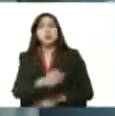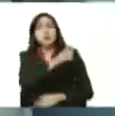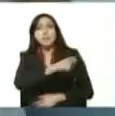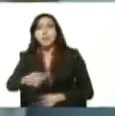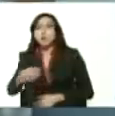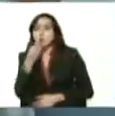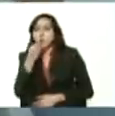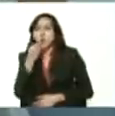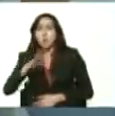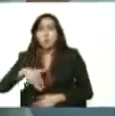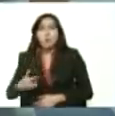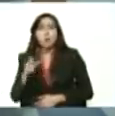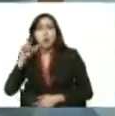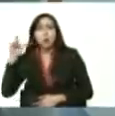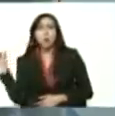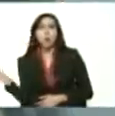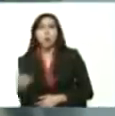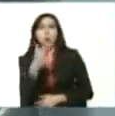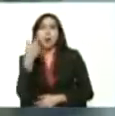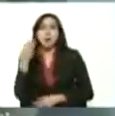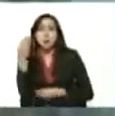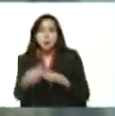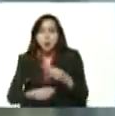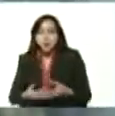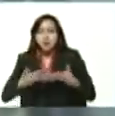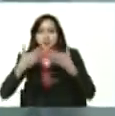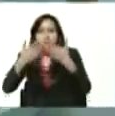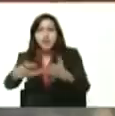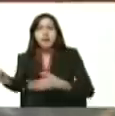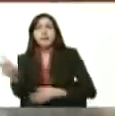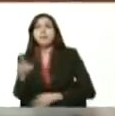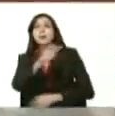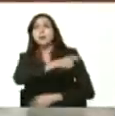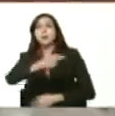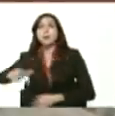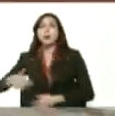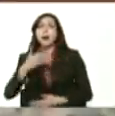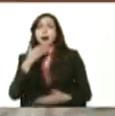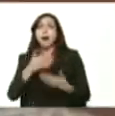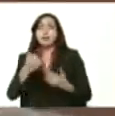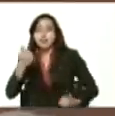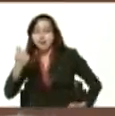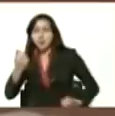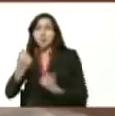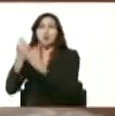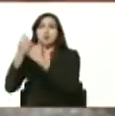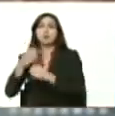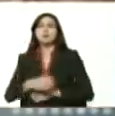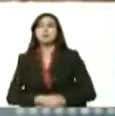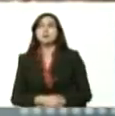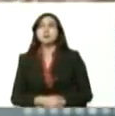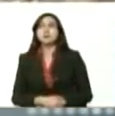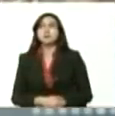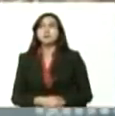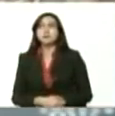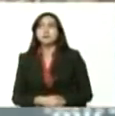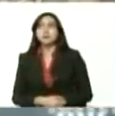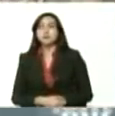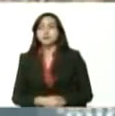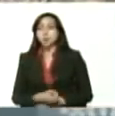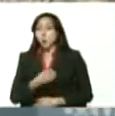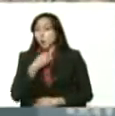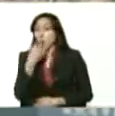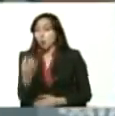en Guadico producimos para el país gracias presidente por su apoyo adelante bueno